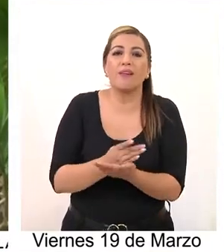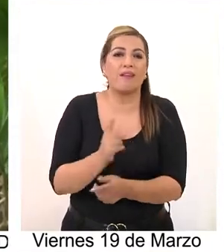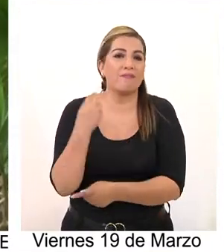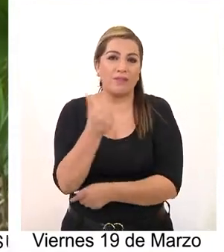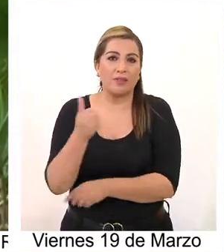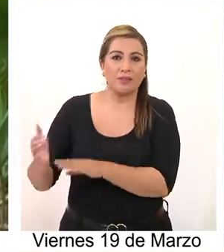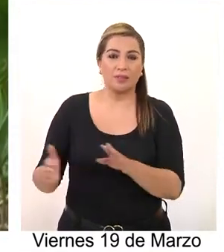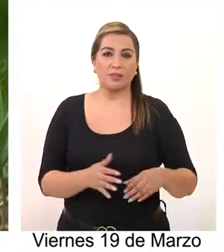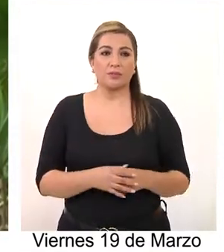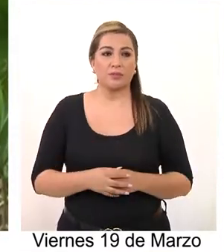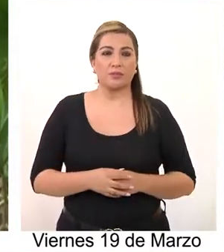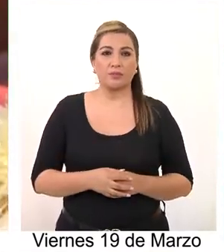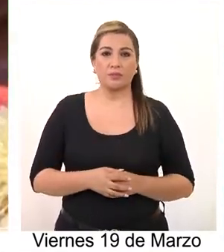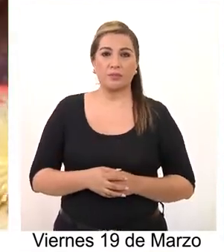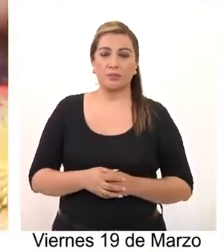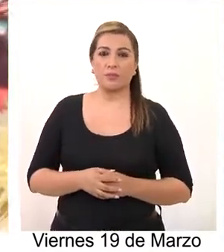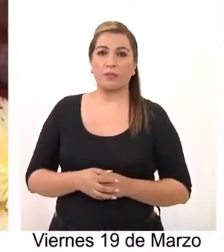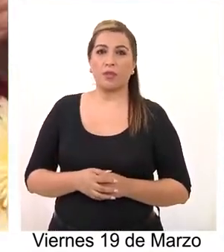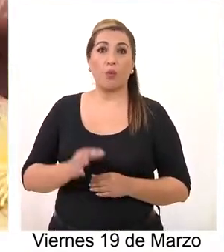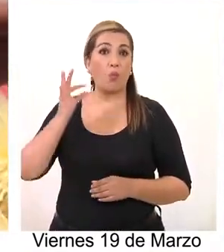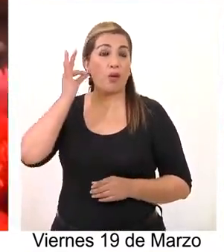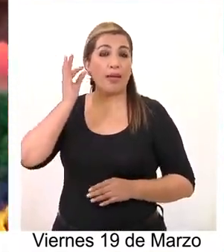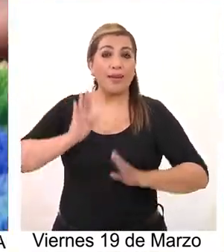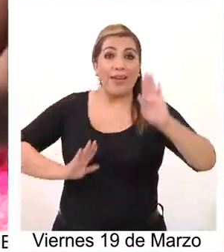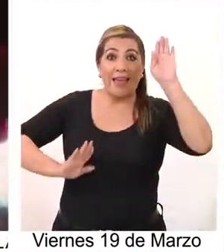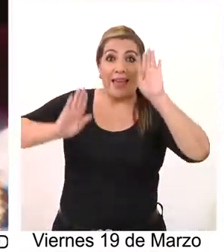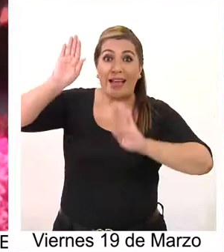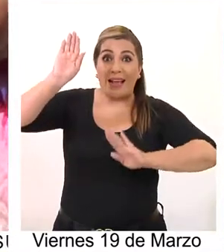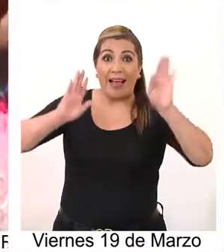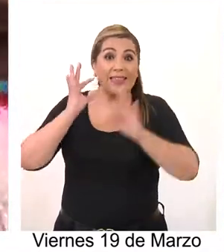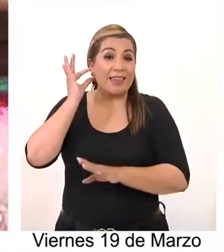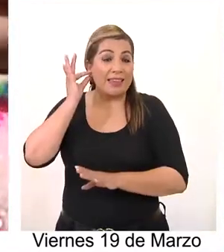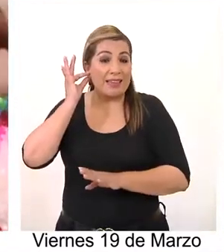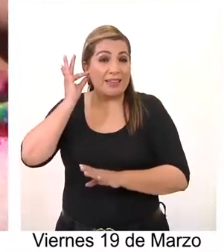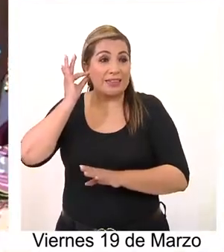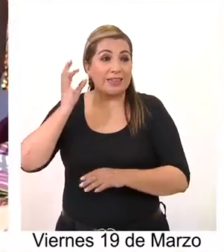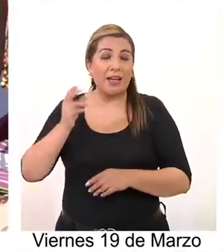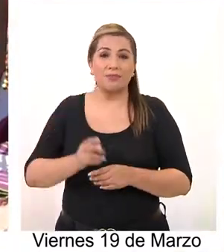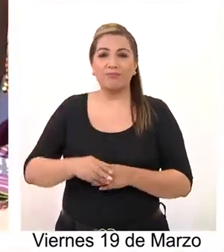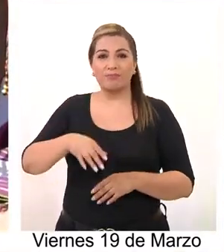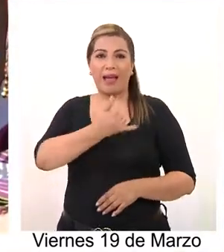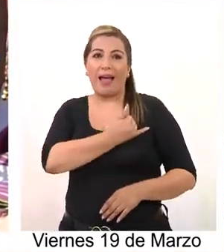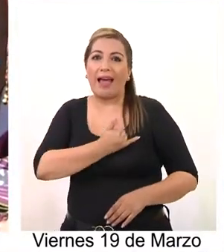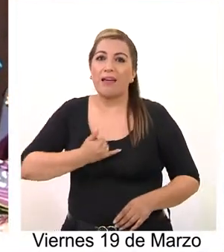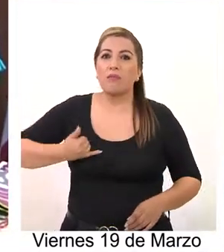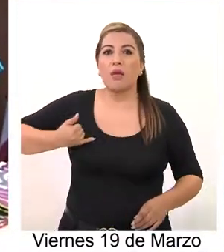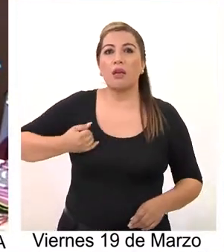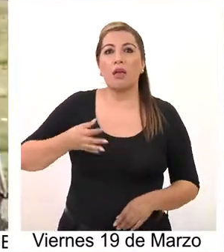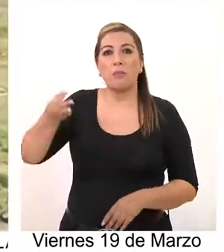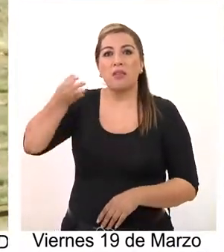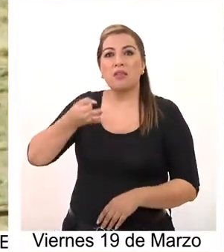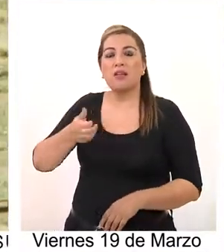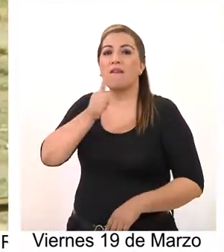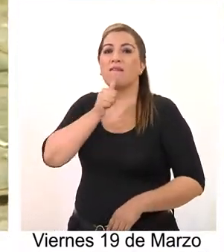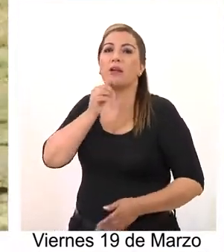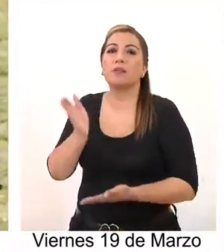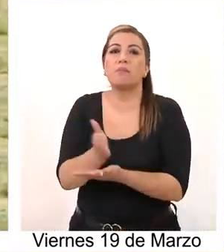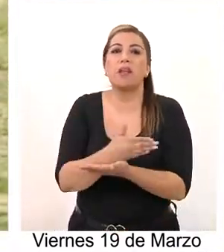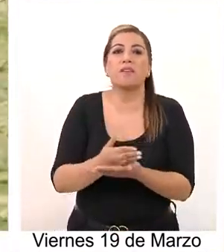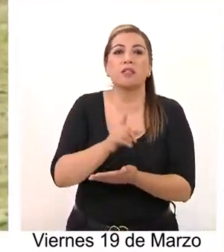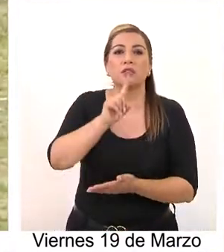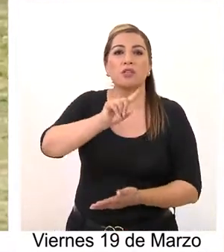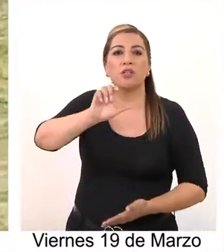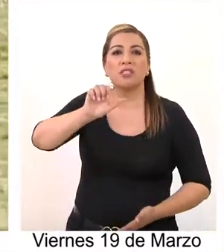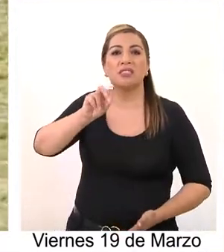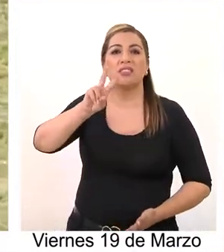sobre esta votación. Para esta candidata del pueblo aymara hubo una falta de planificación